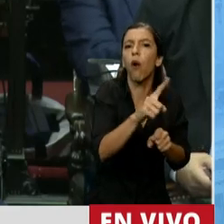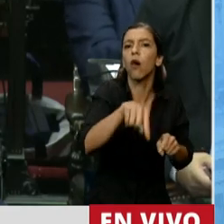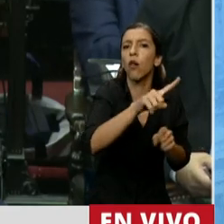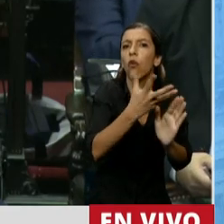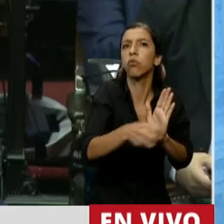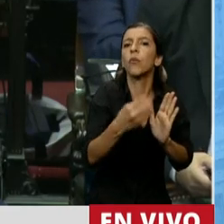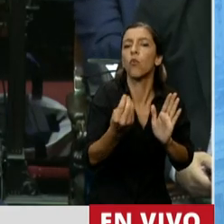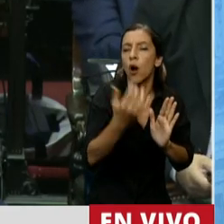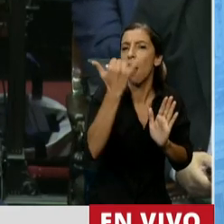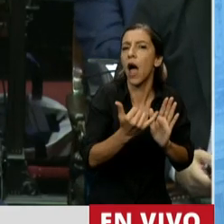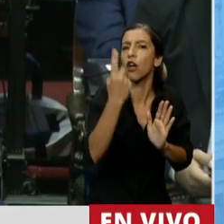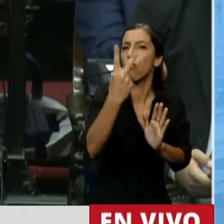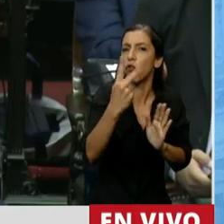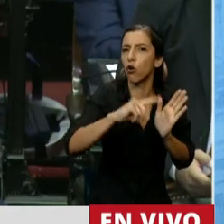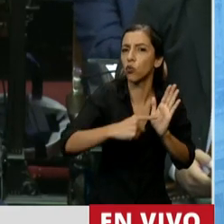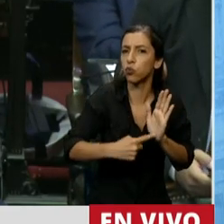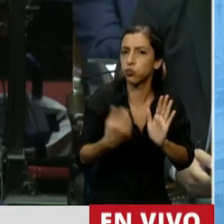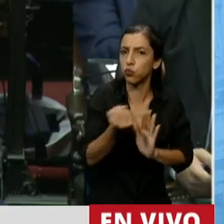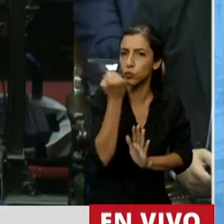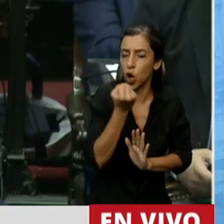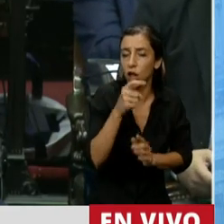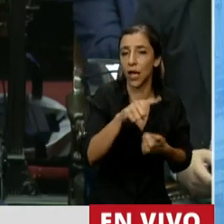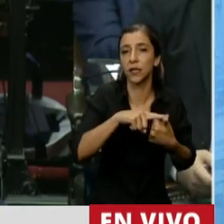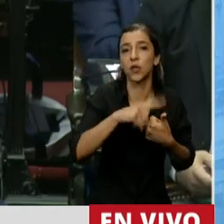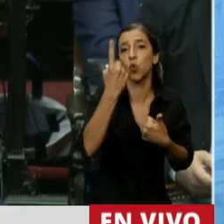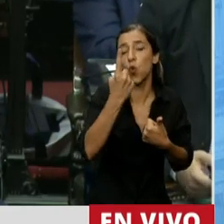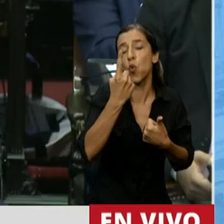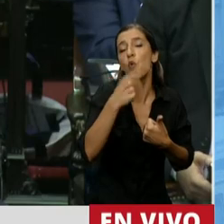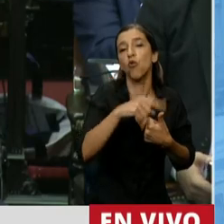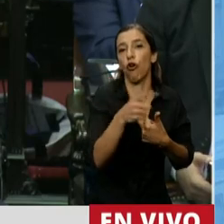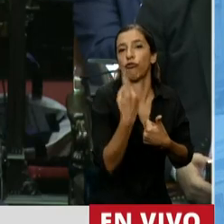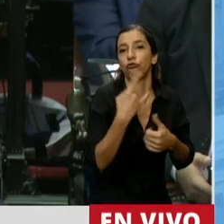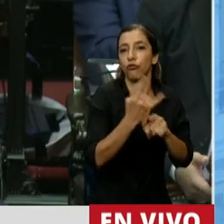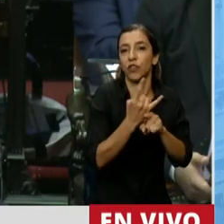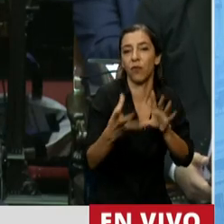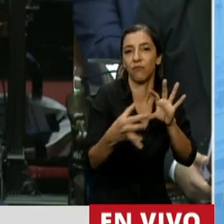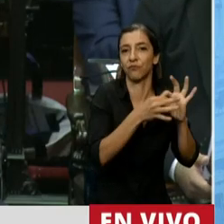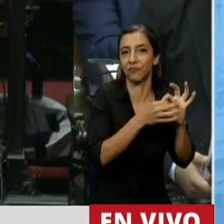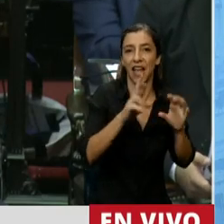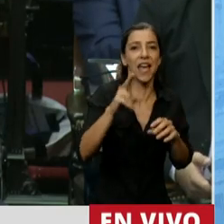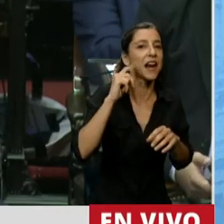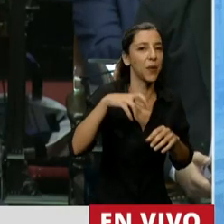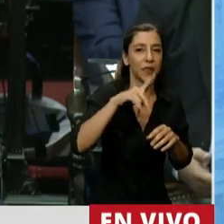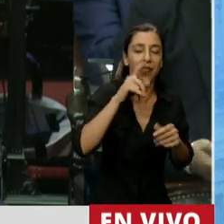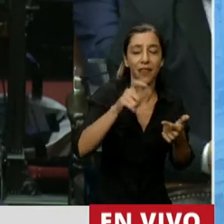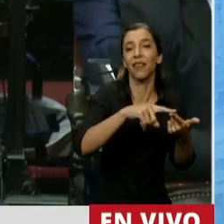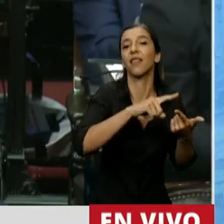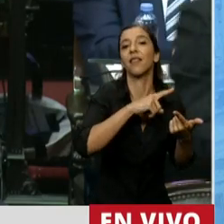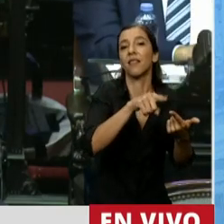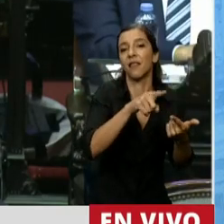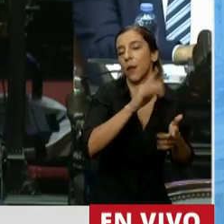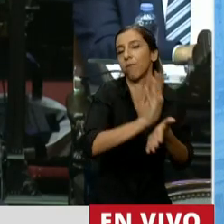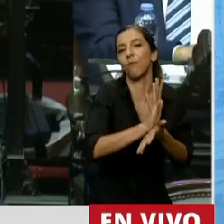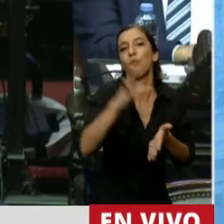dos indicadores. Por un lado, el RIPTE, que mediría los salarios en blanco, bajo